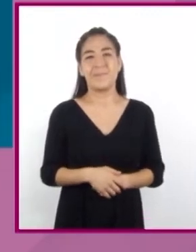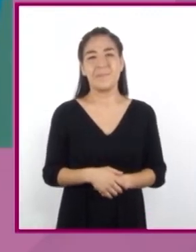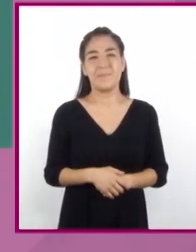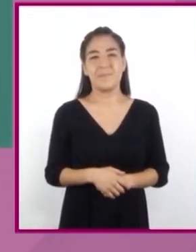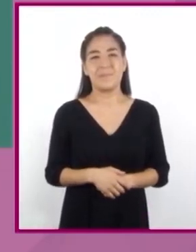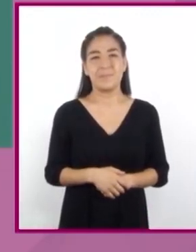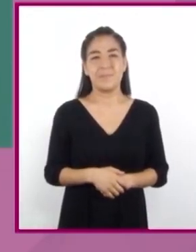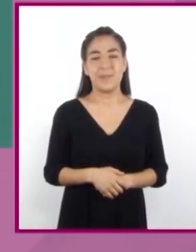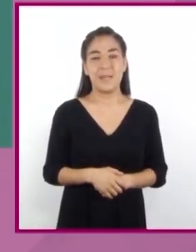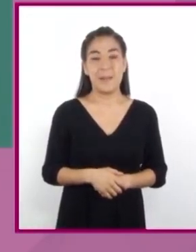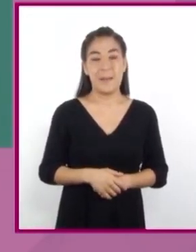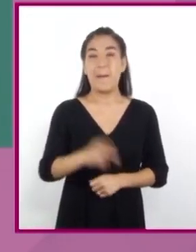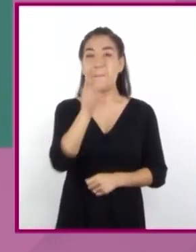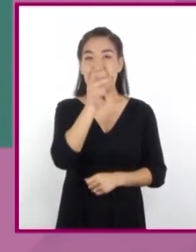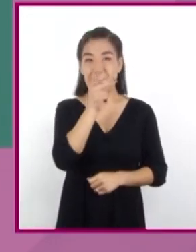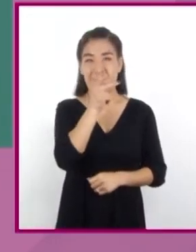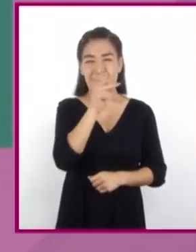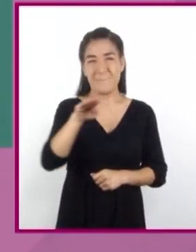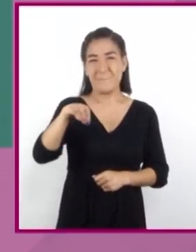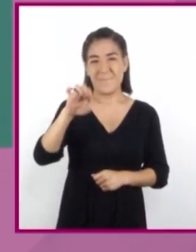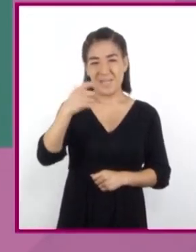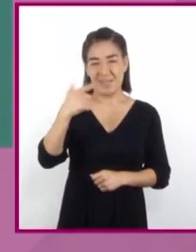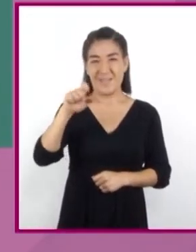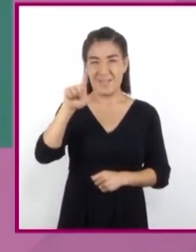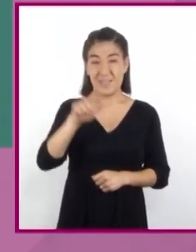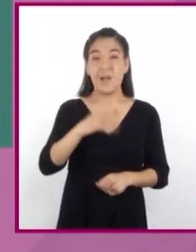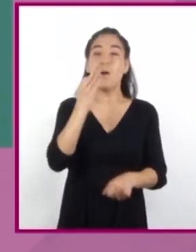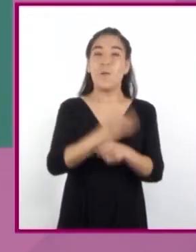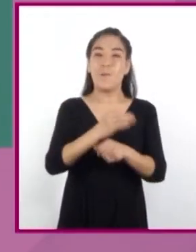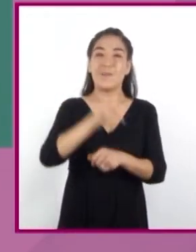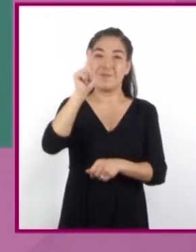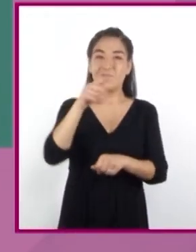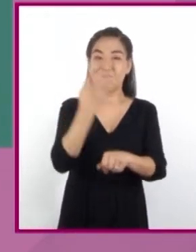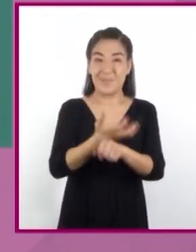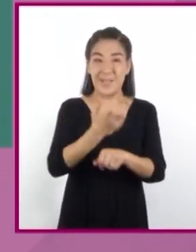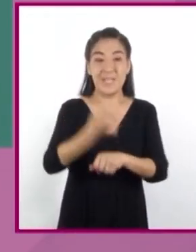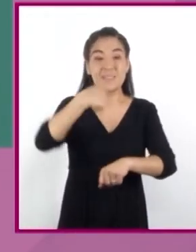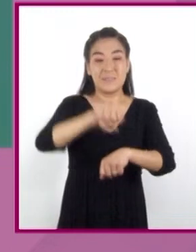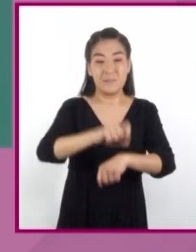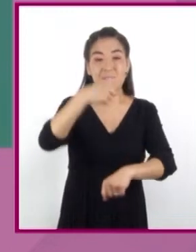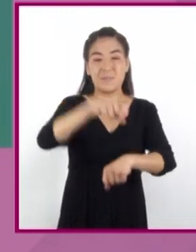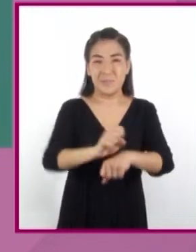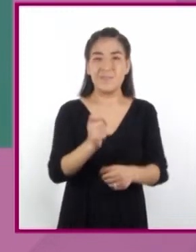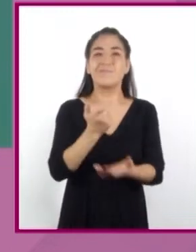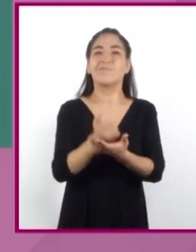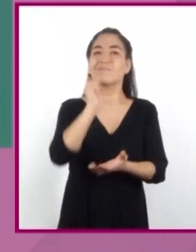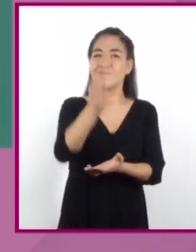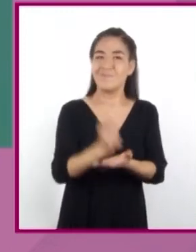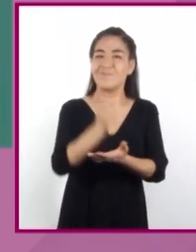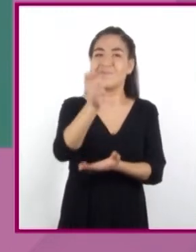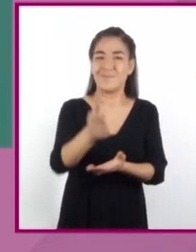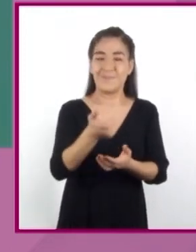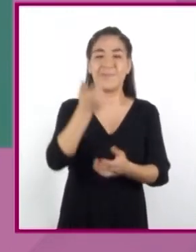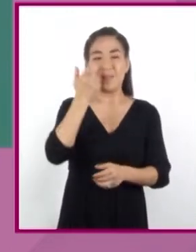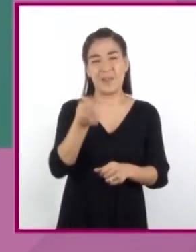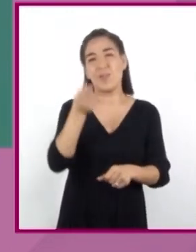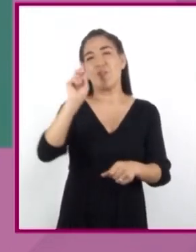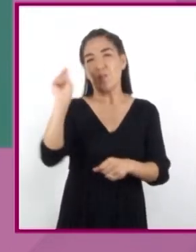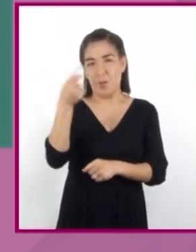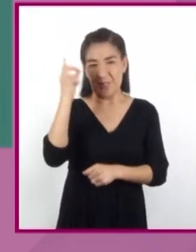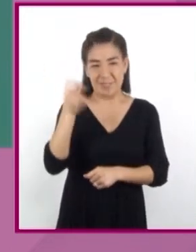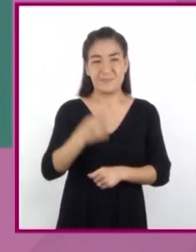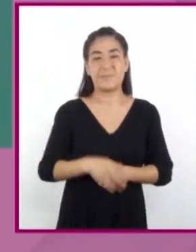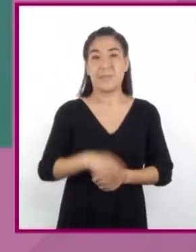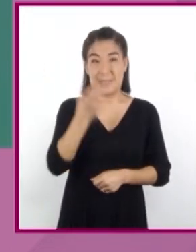El papá de Miguel se encuentra en Estados Unidos y cada semana le envía cantidades distintas de dólares. Si esta semana le envió